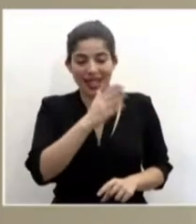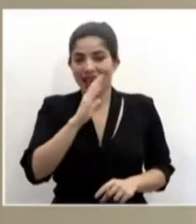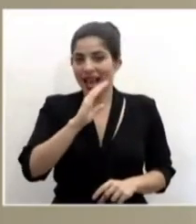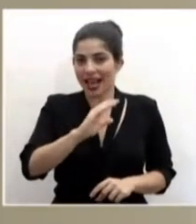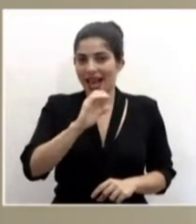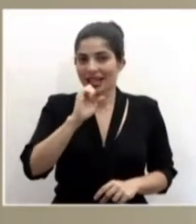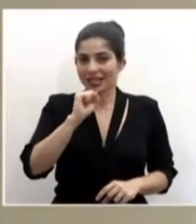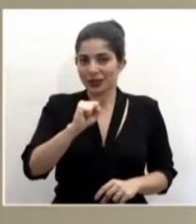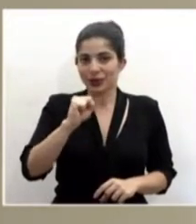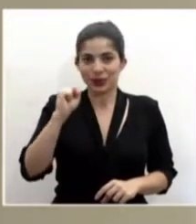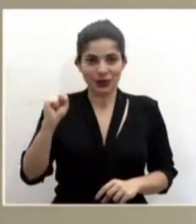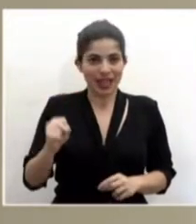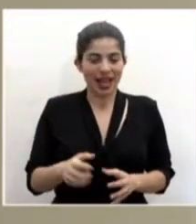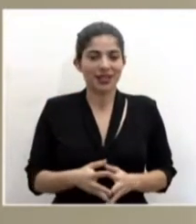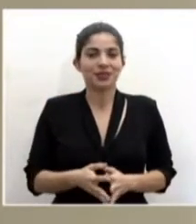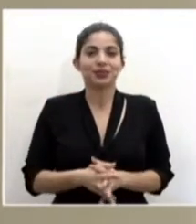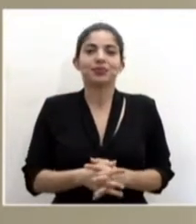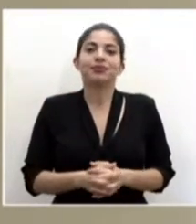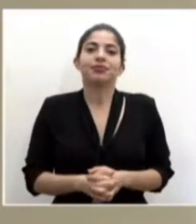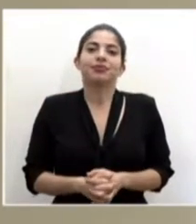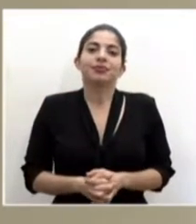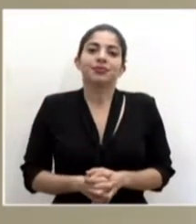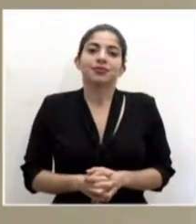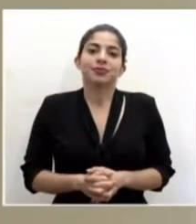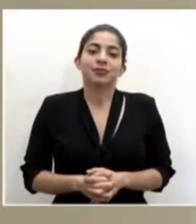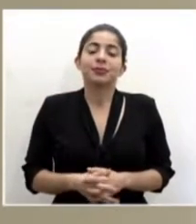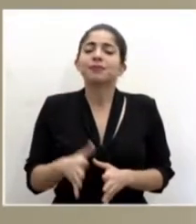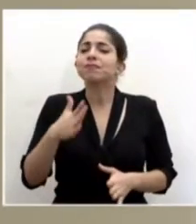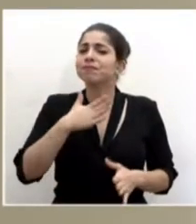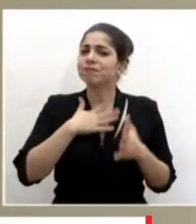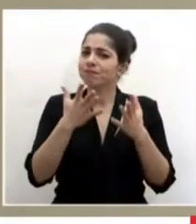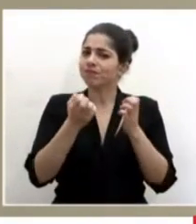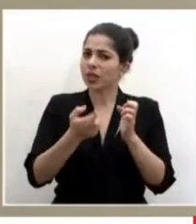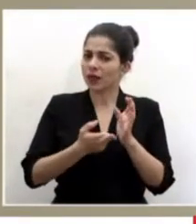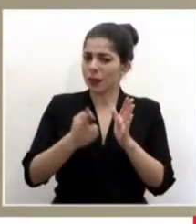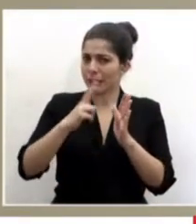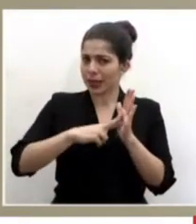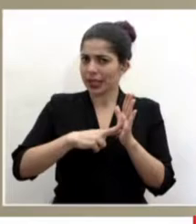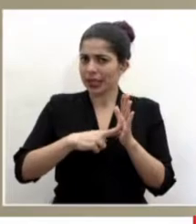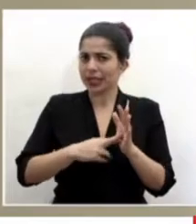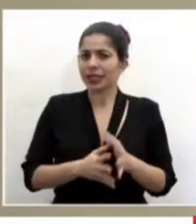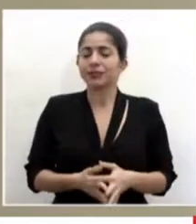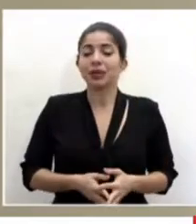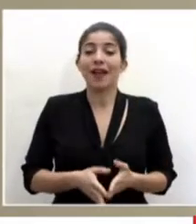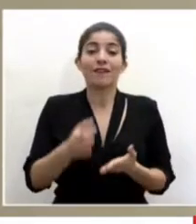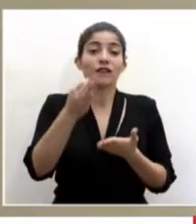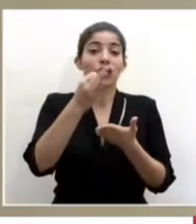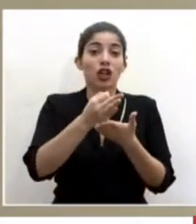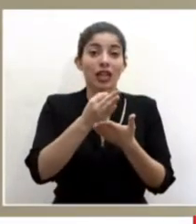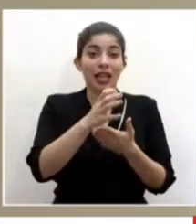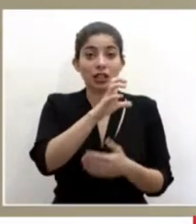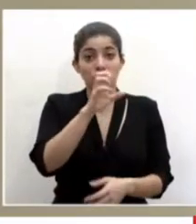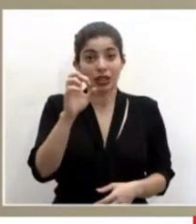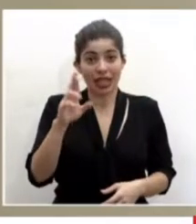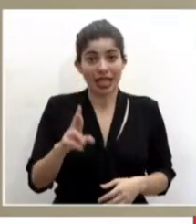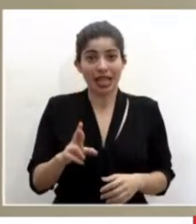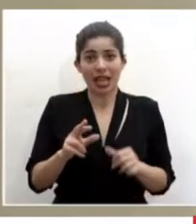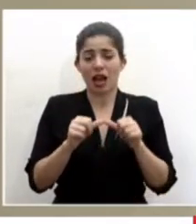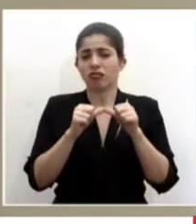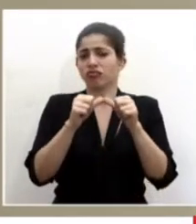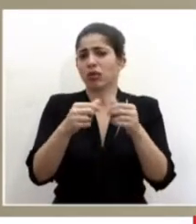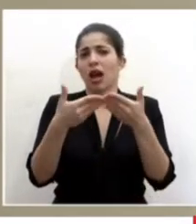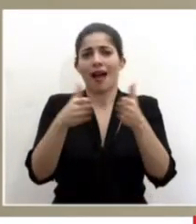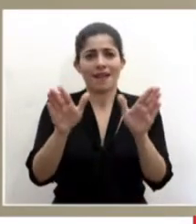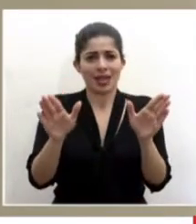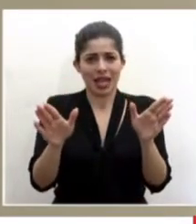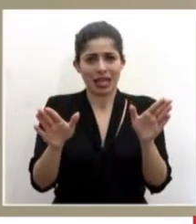Costarricense de Seguro Social. Quisiera reiterar que las fronteras de Costa Rica permanecen